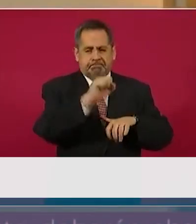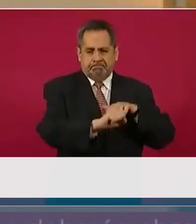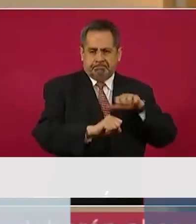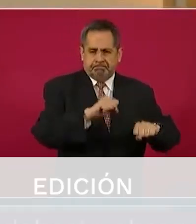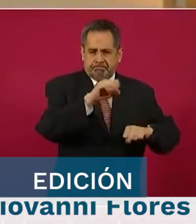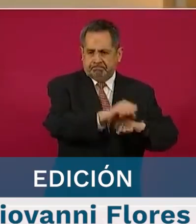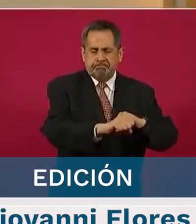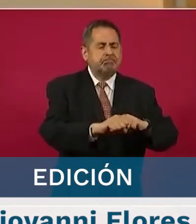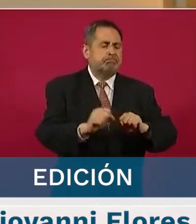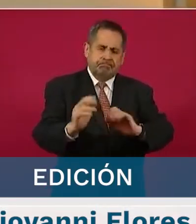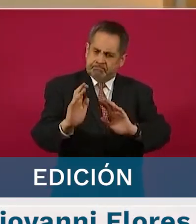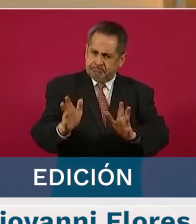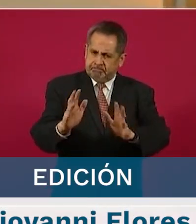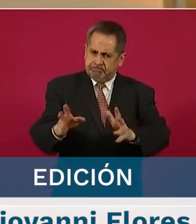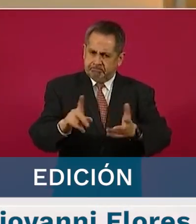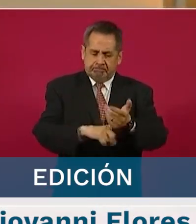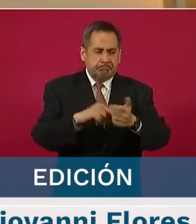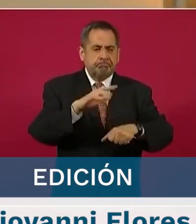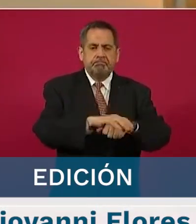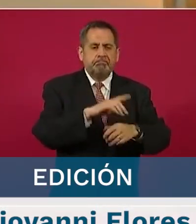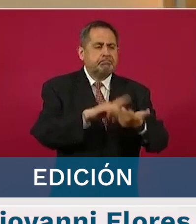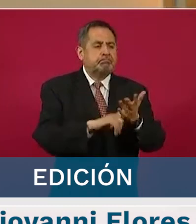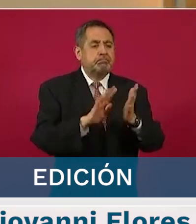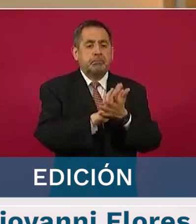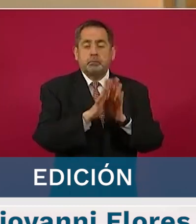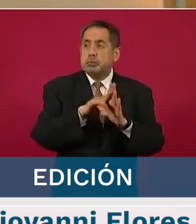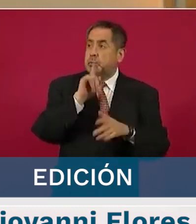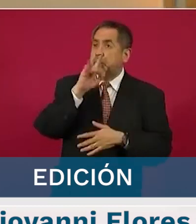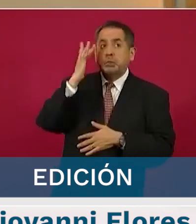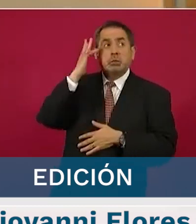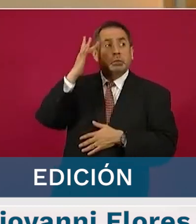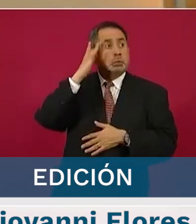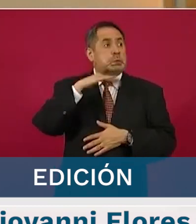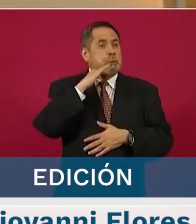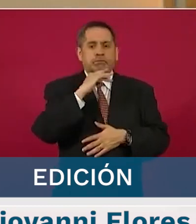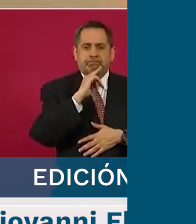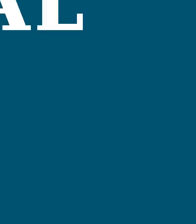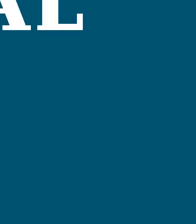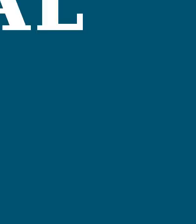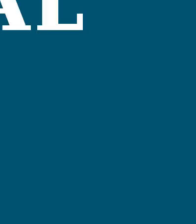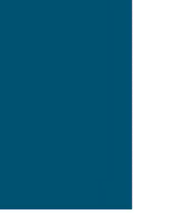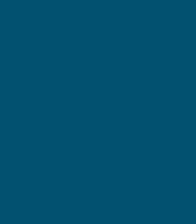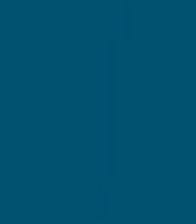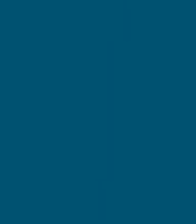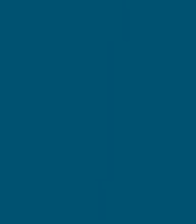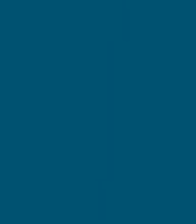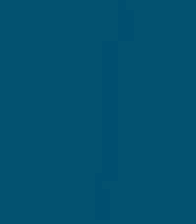por haber sido omisos en el cumplimiento de su responsabilidad.